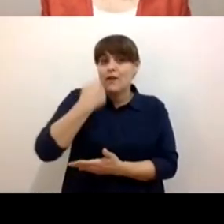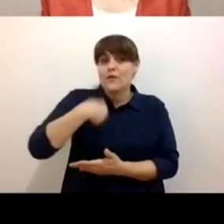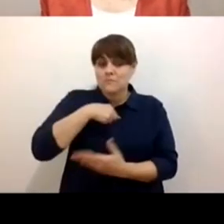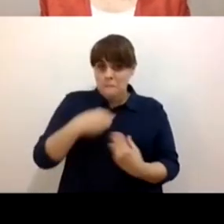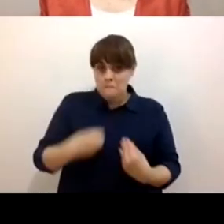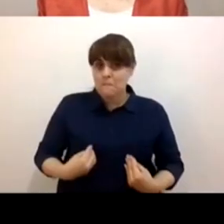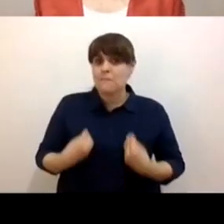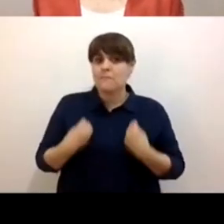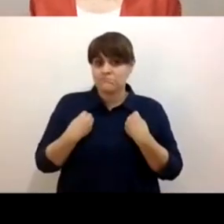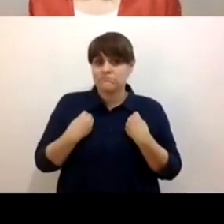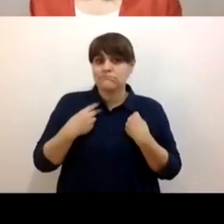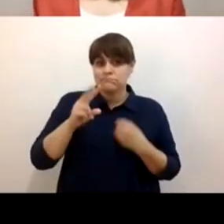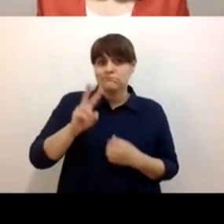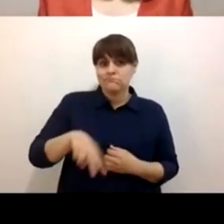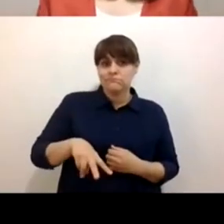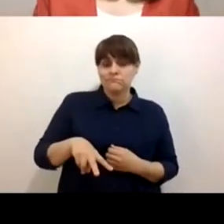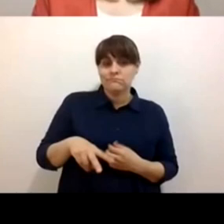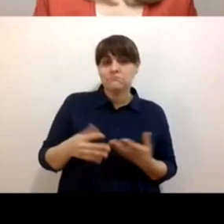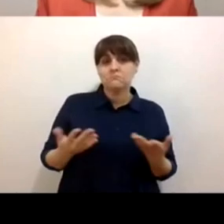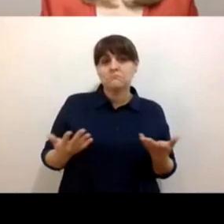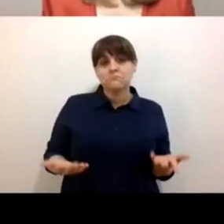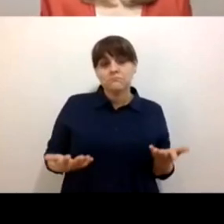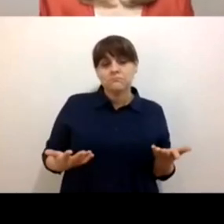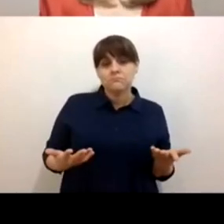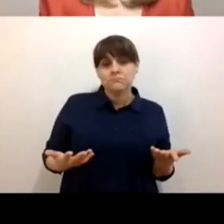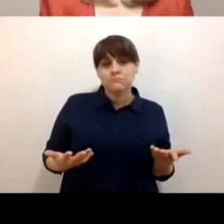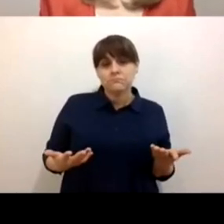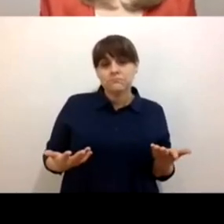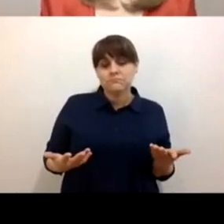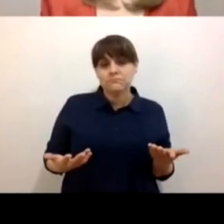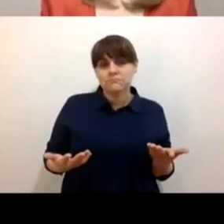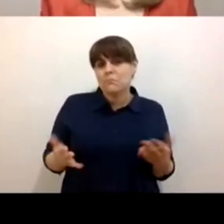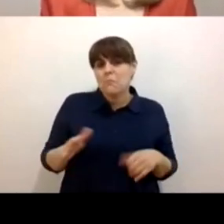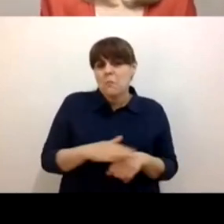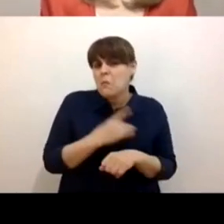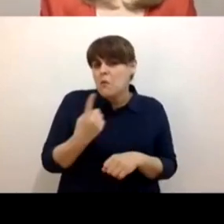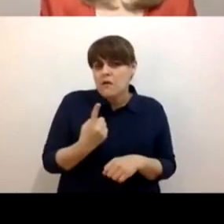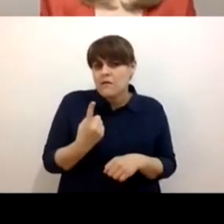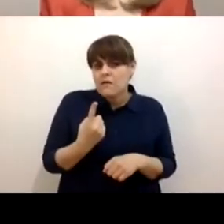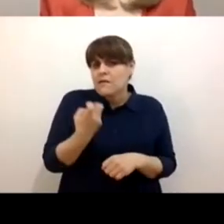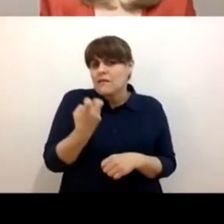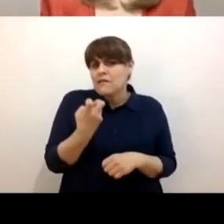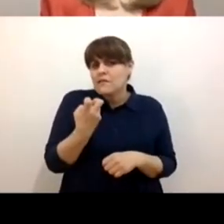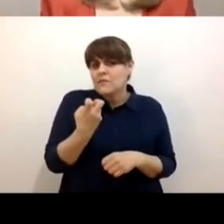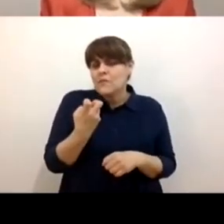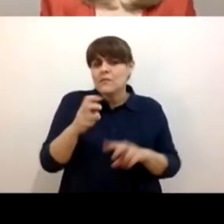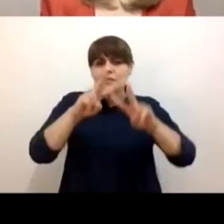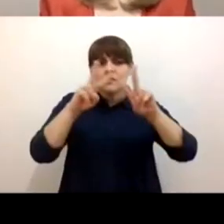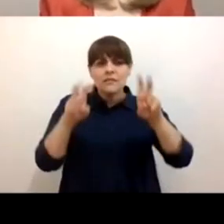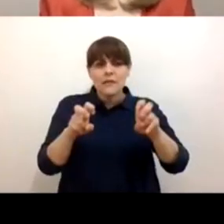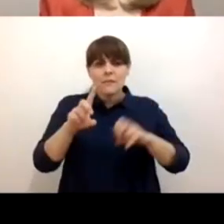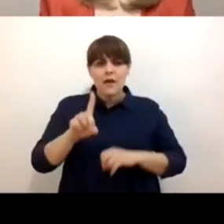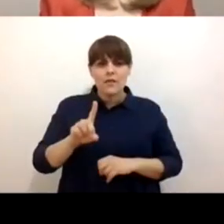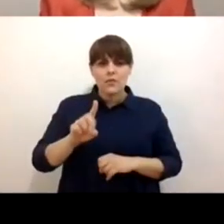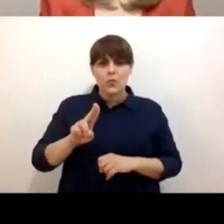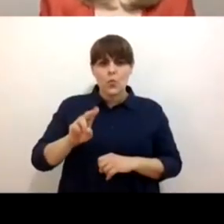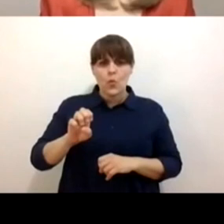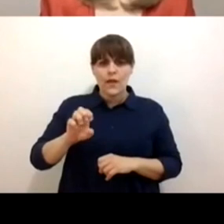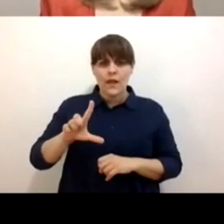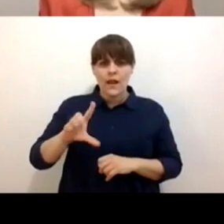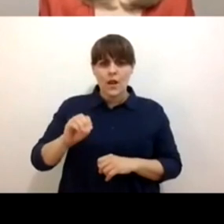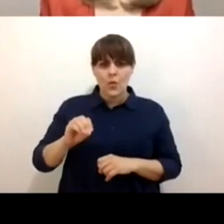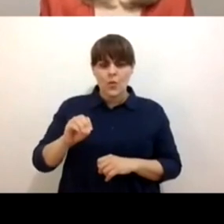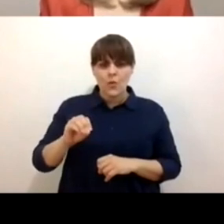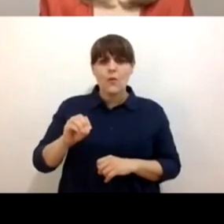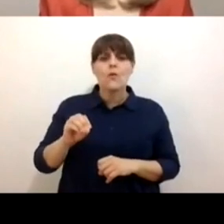evidentemente sobran razones para entender por qué el tema del duelo, del manejo sano,